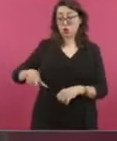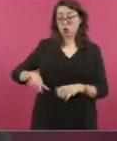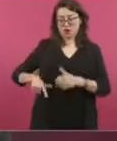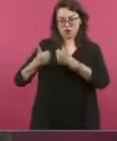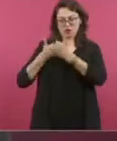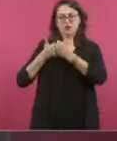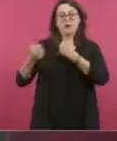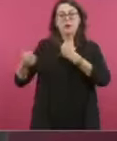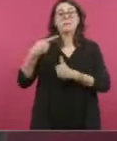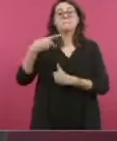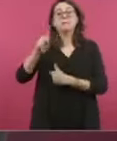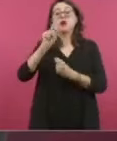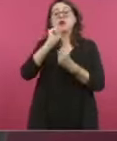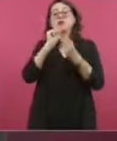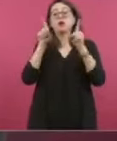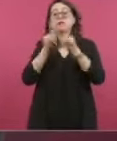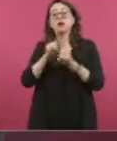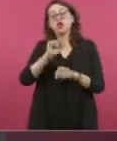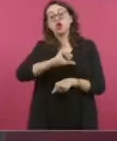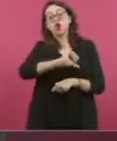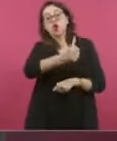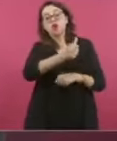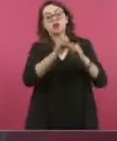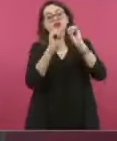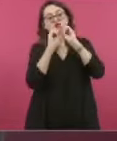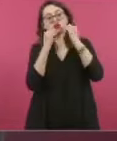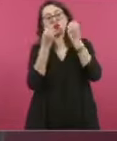estricto, autonomía.